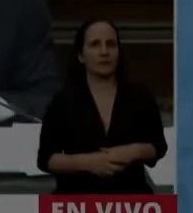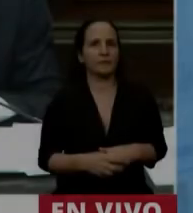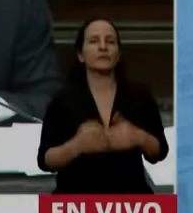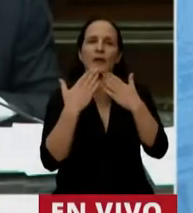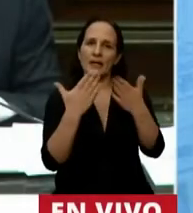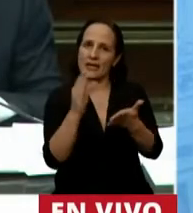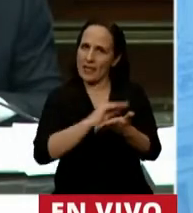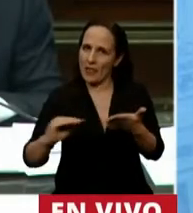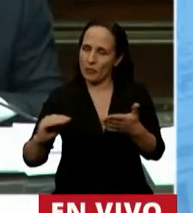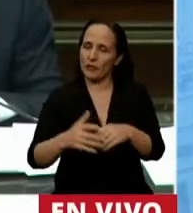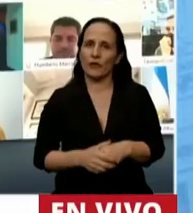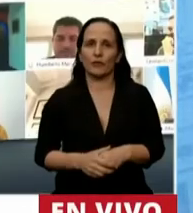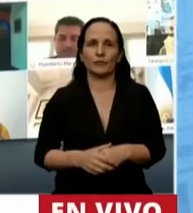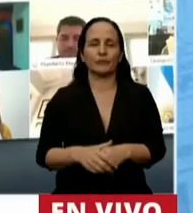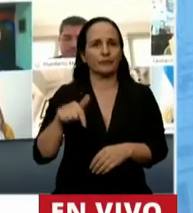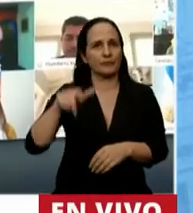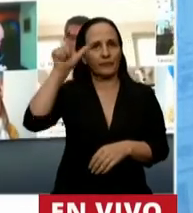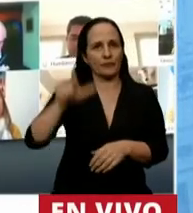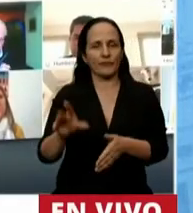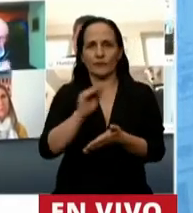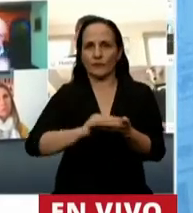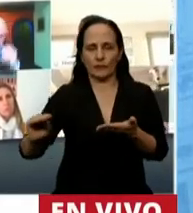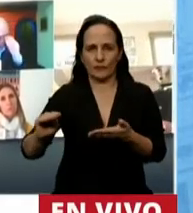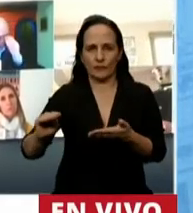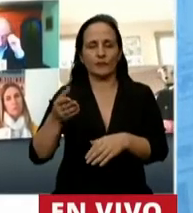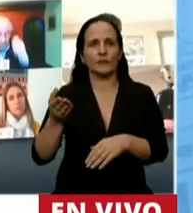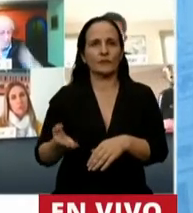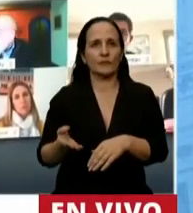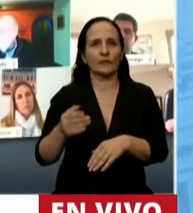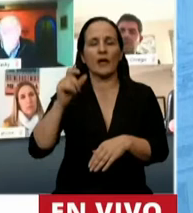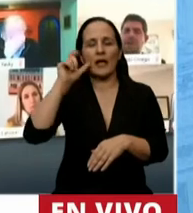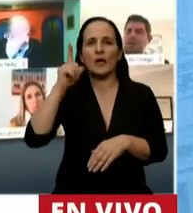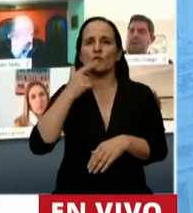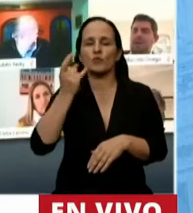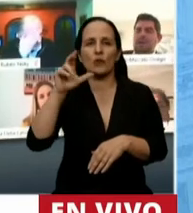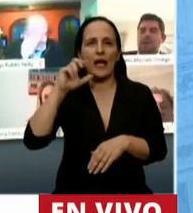Tiene la palabra la diputada Soher El-Zucaira.